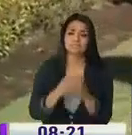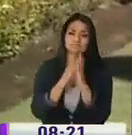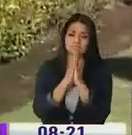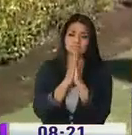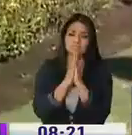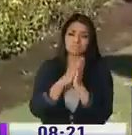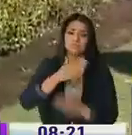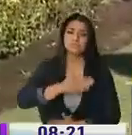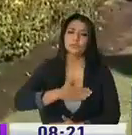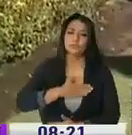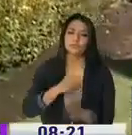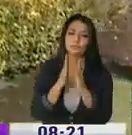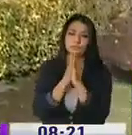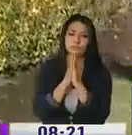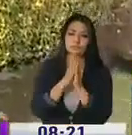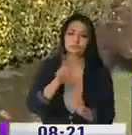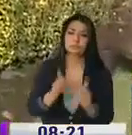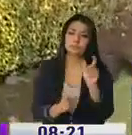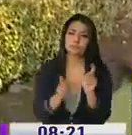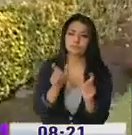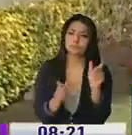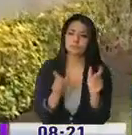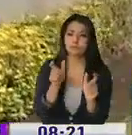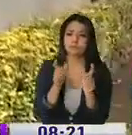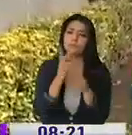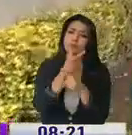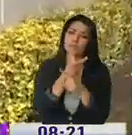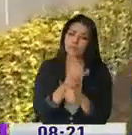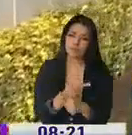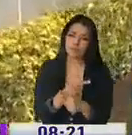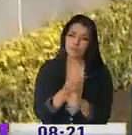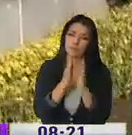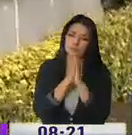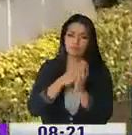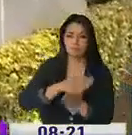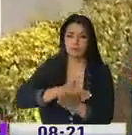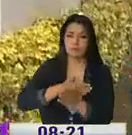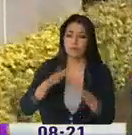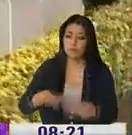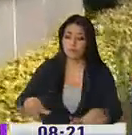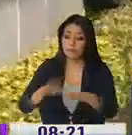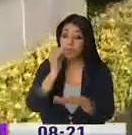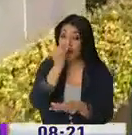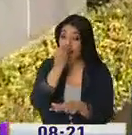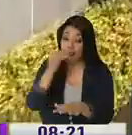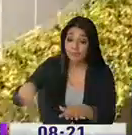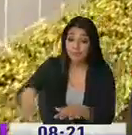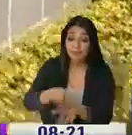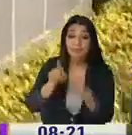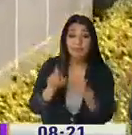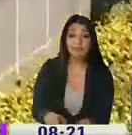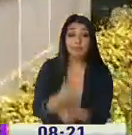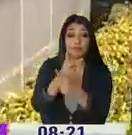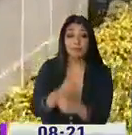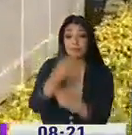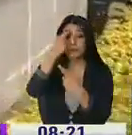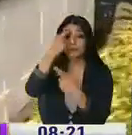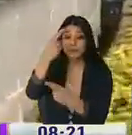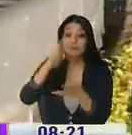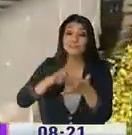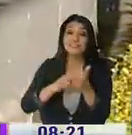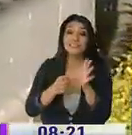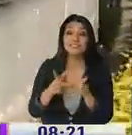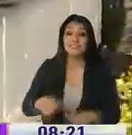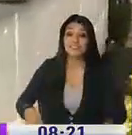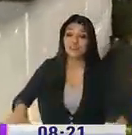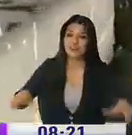llamado a la ciudadanía para que nos ayude a cuidar los espacios verdes porque es la cara bonita